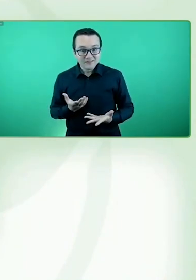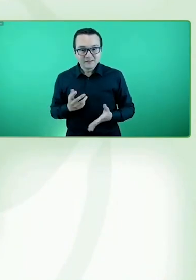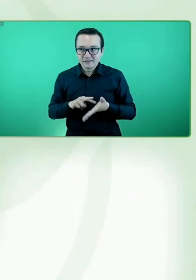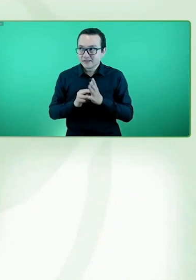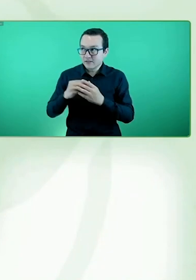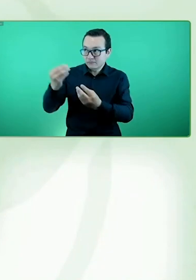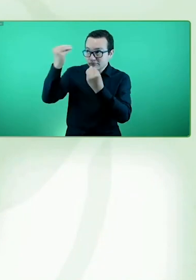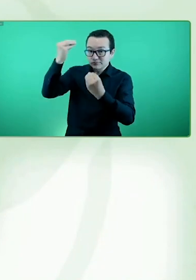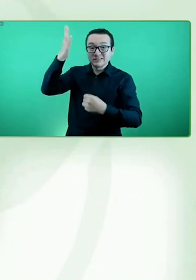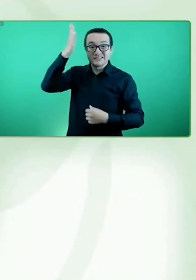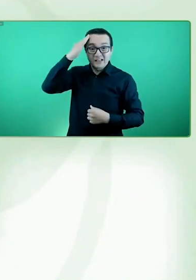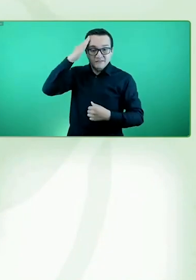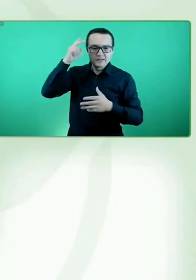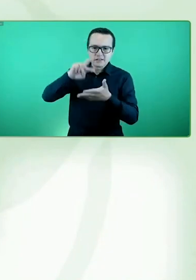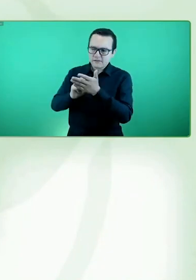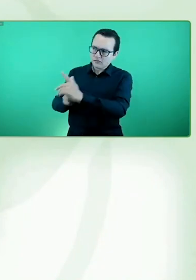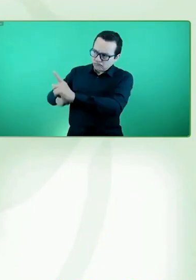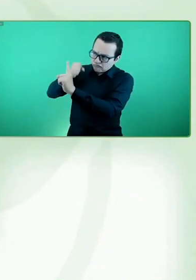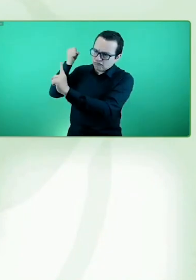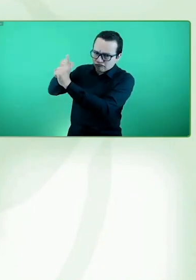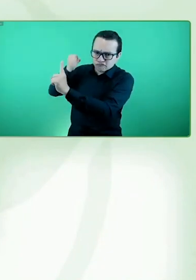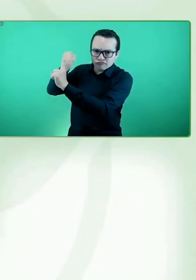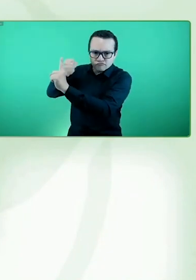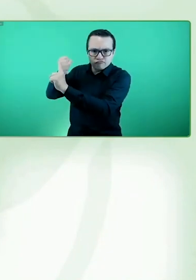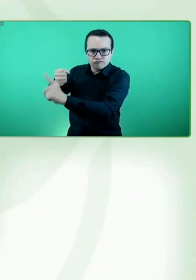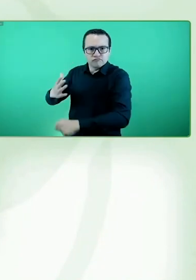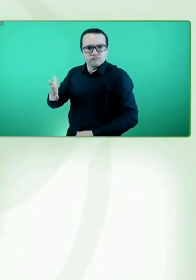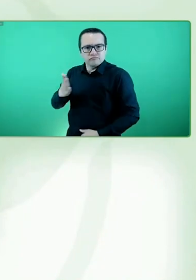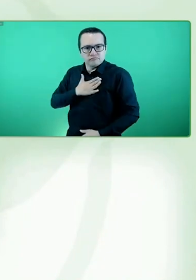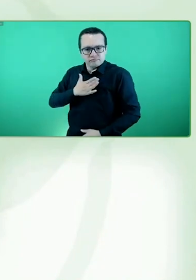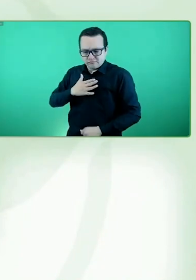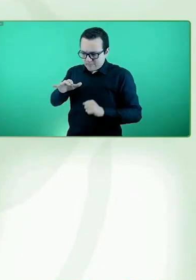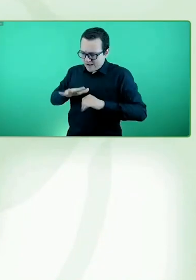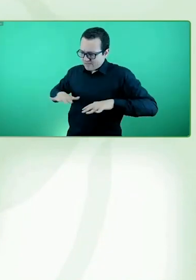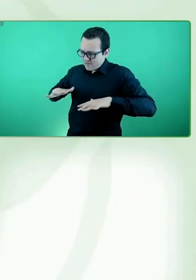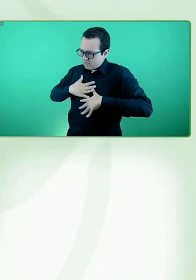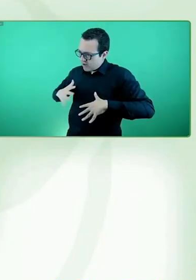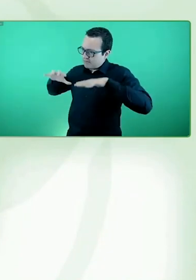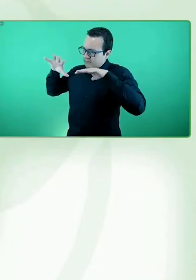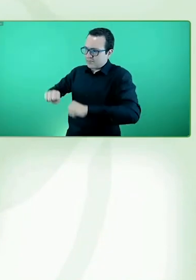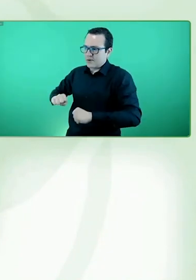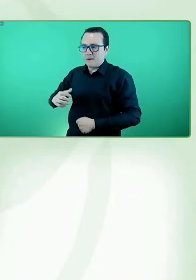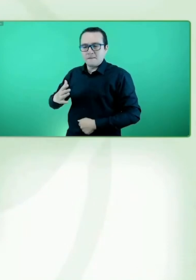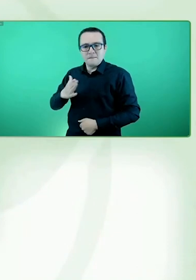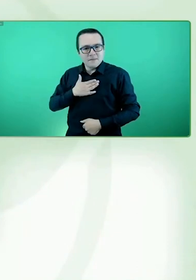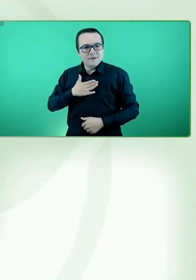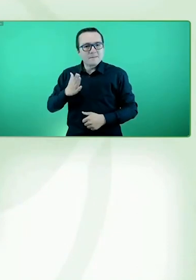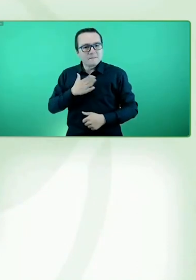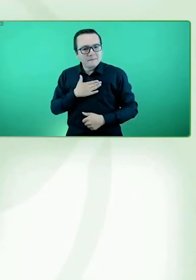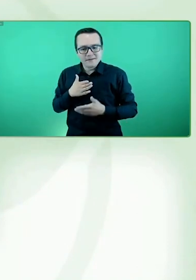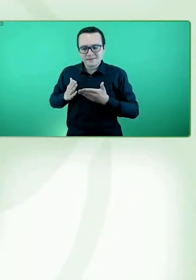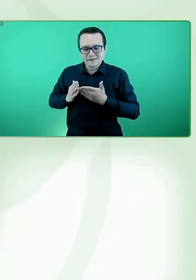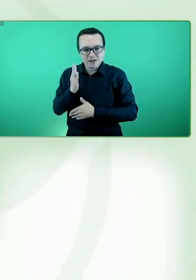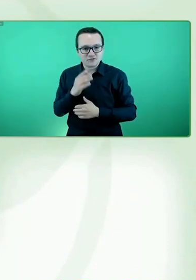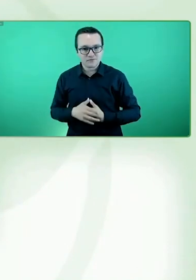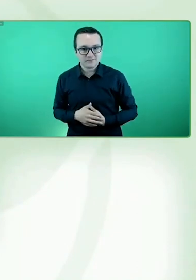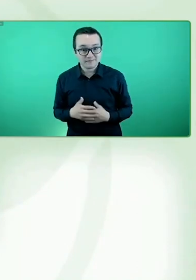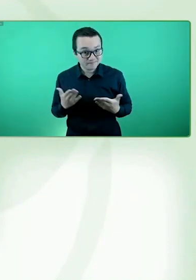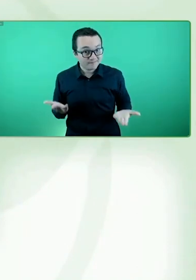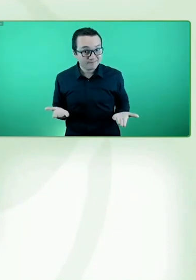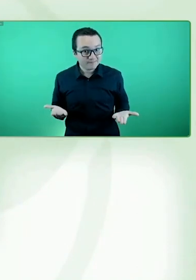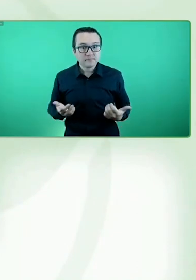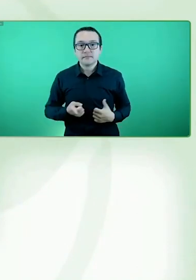nuestros espacios y, en definitiva, nuestros derechos. FOAL trabaja bajo un enfoque muy